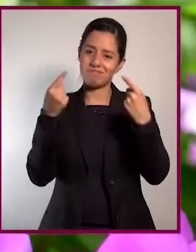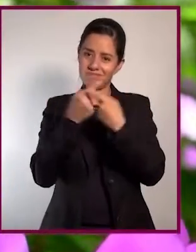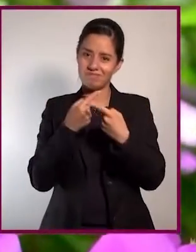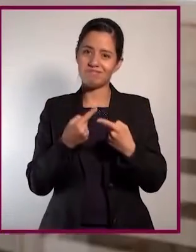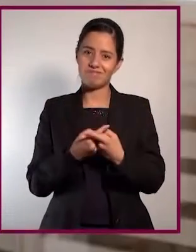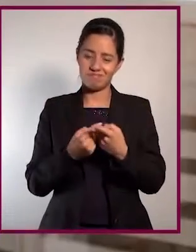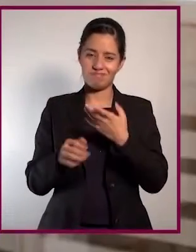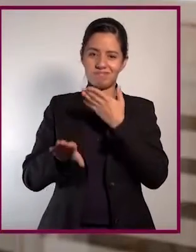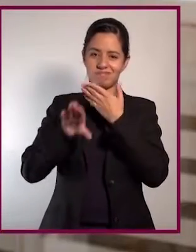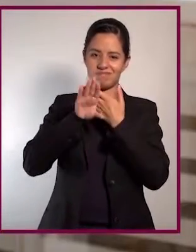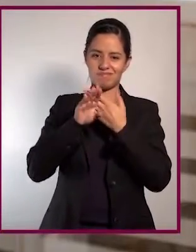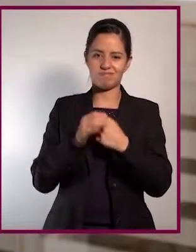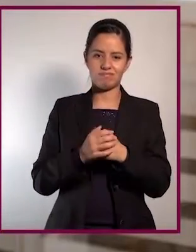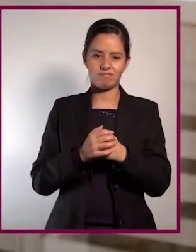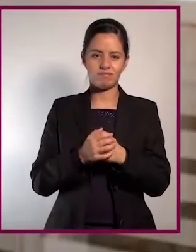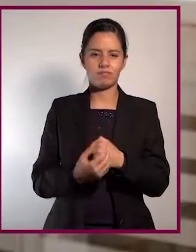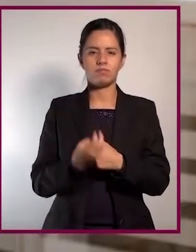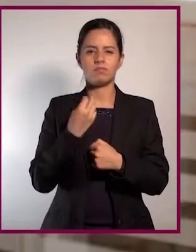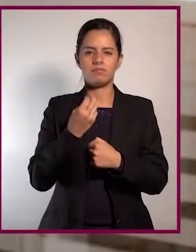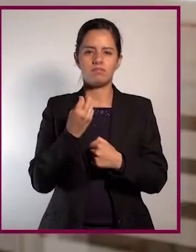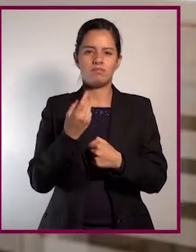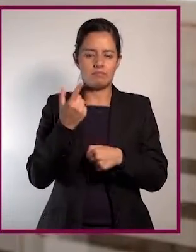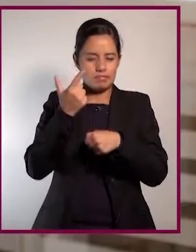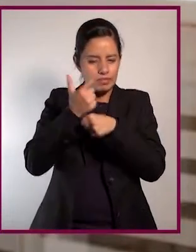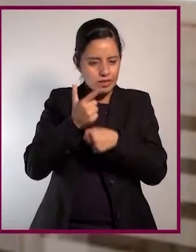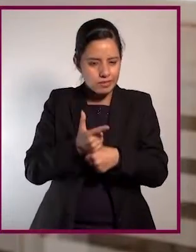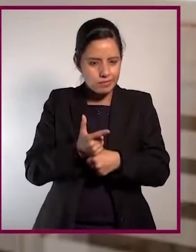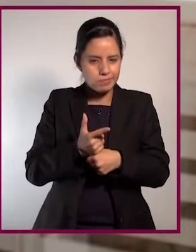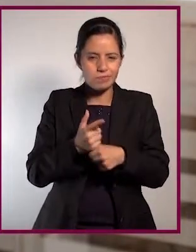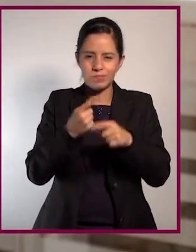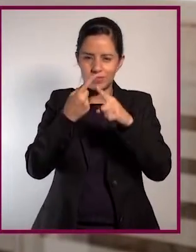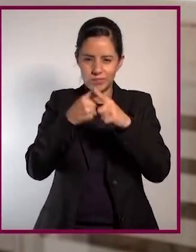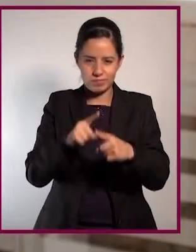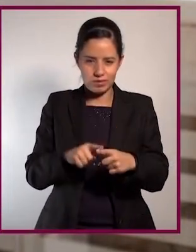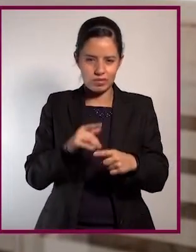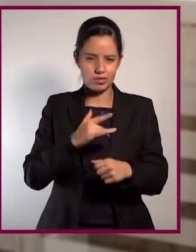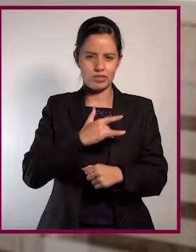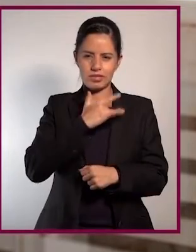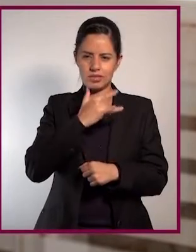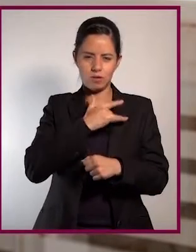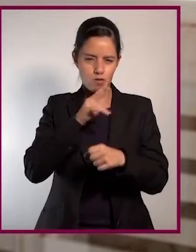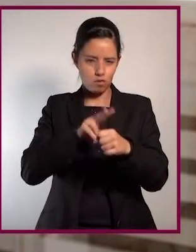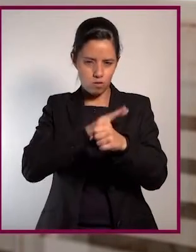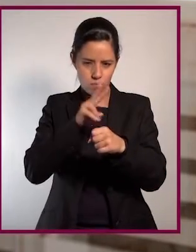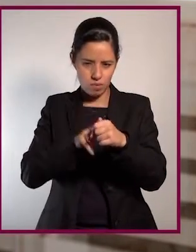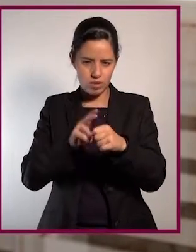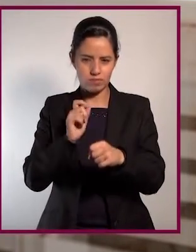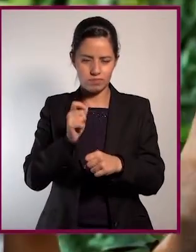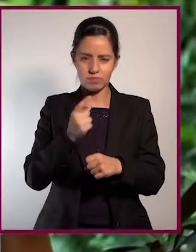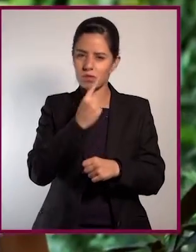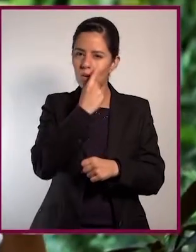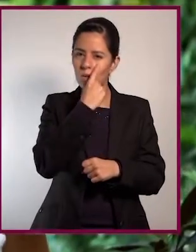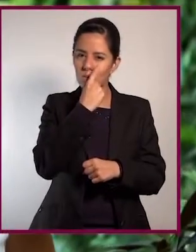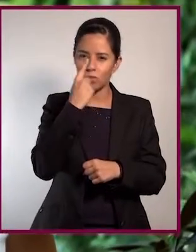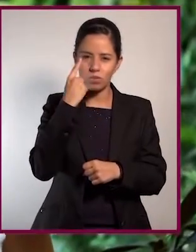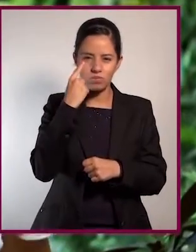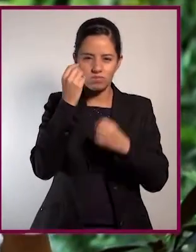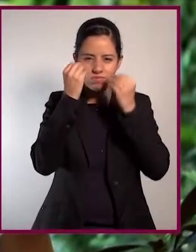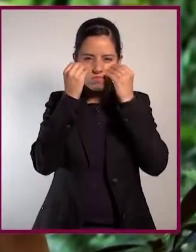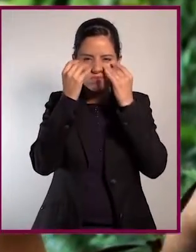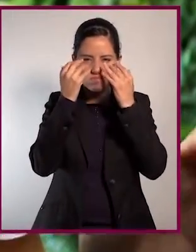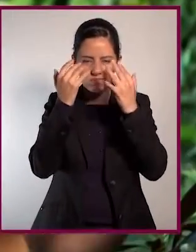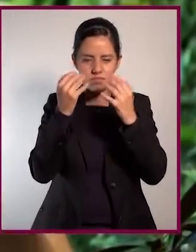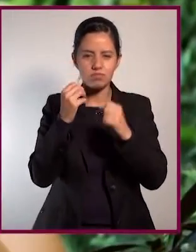estacionales. Las alergias estacionales se manifiestan de muchas formas. Los síntomas típicos de una alergia